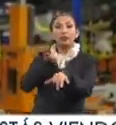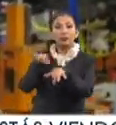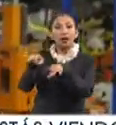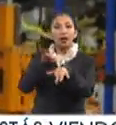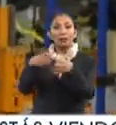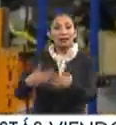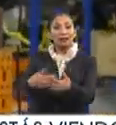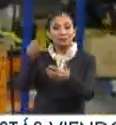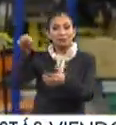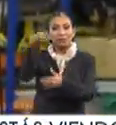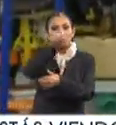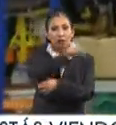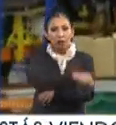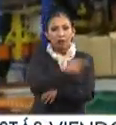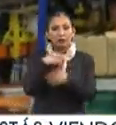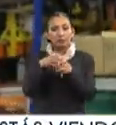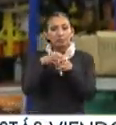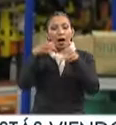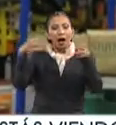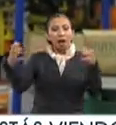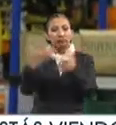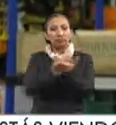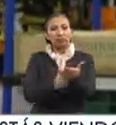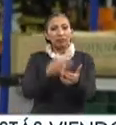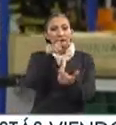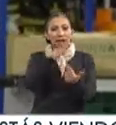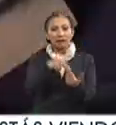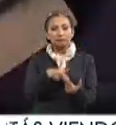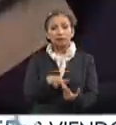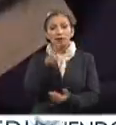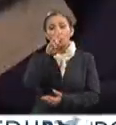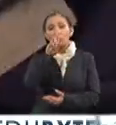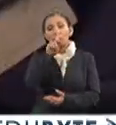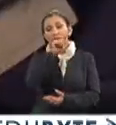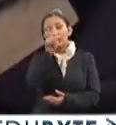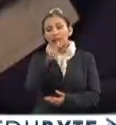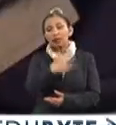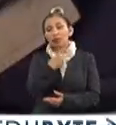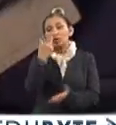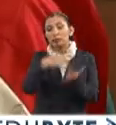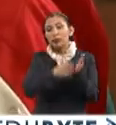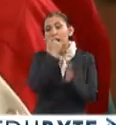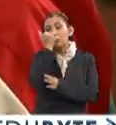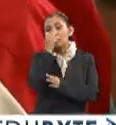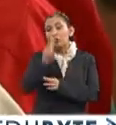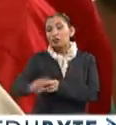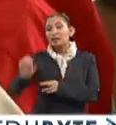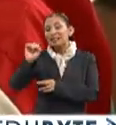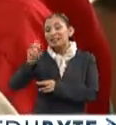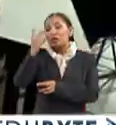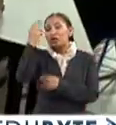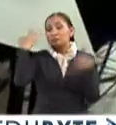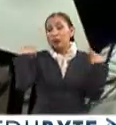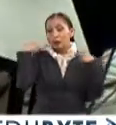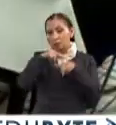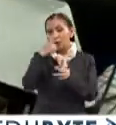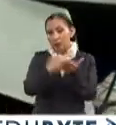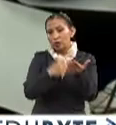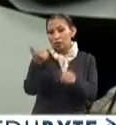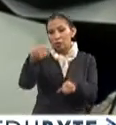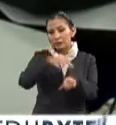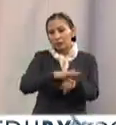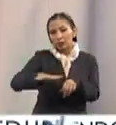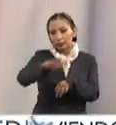productiva, fomentando un importante crecimiento en la economía regional. La UPZ cuenta con 2.000 alumnos y 262 docentes y